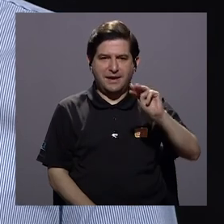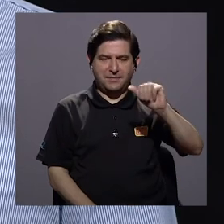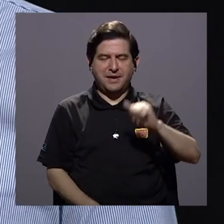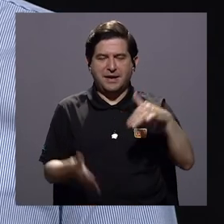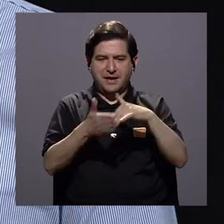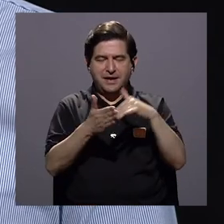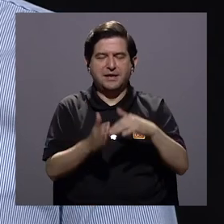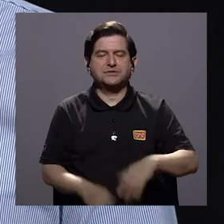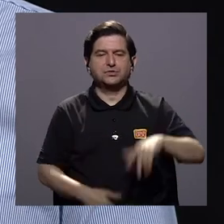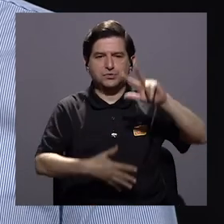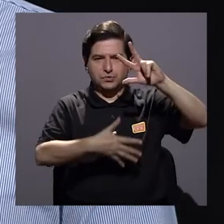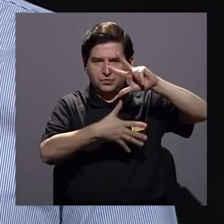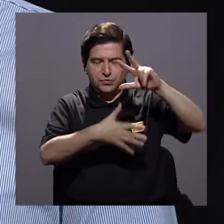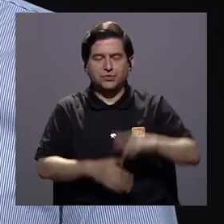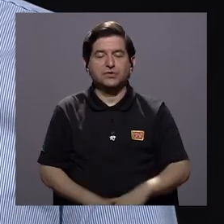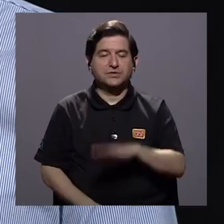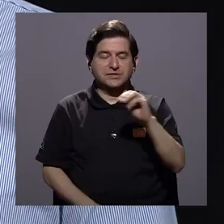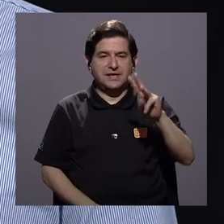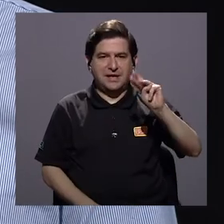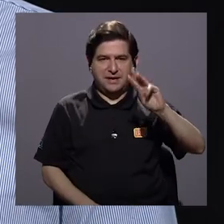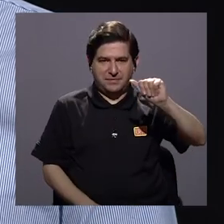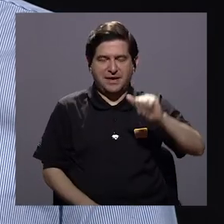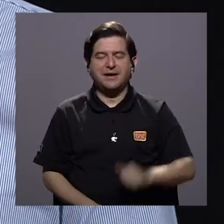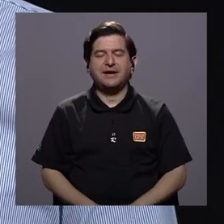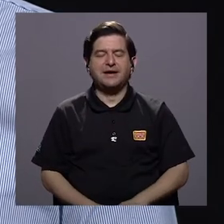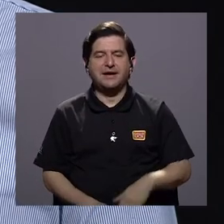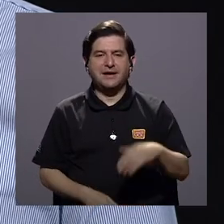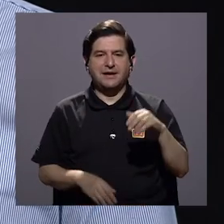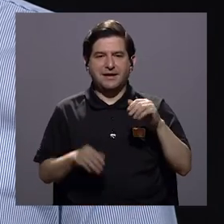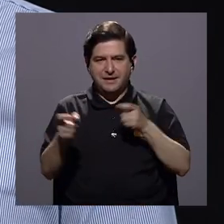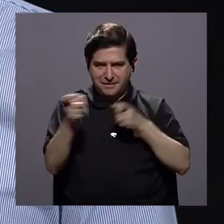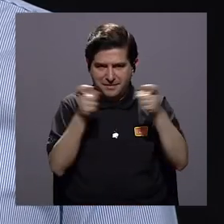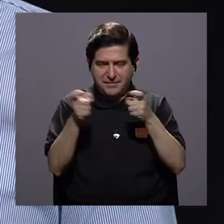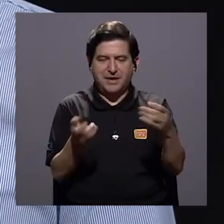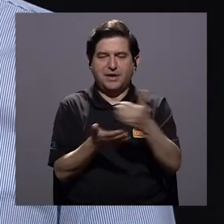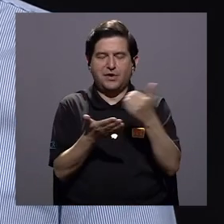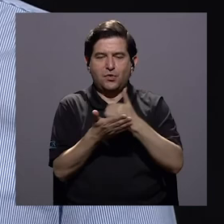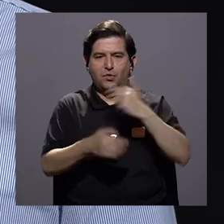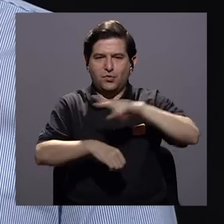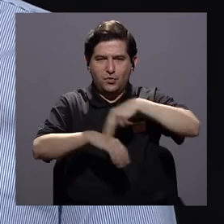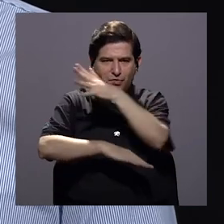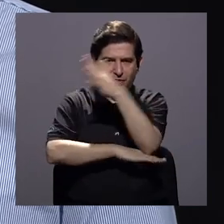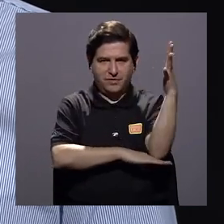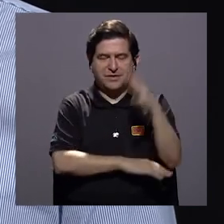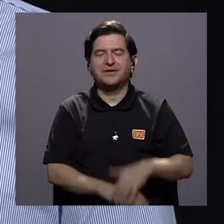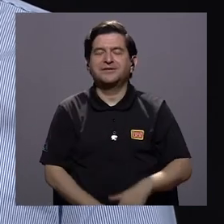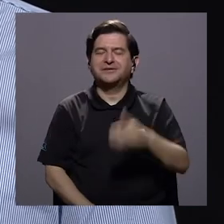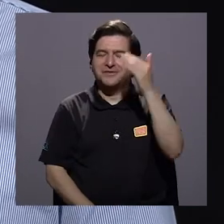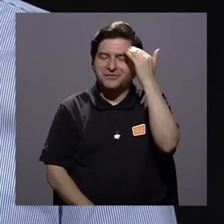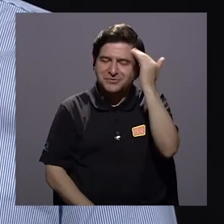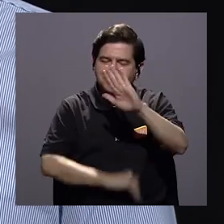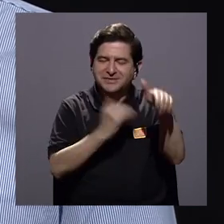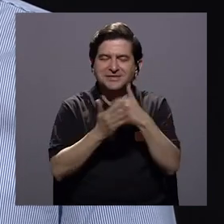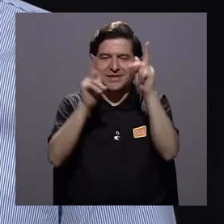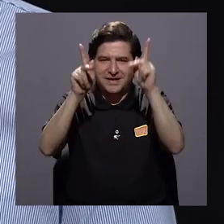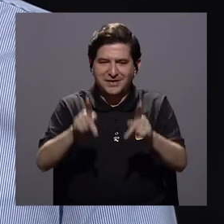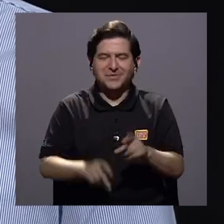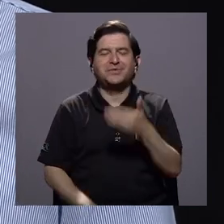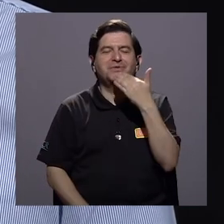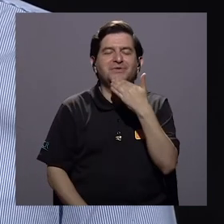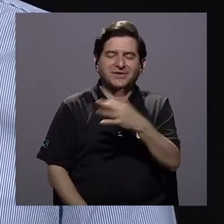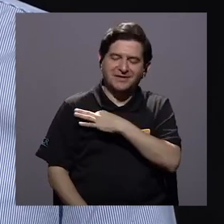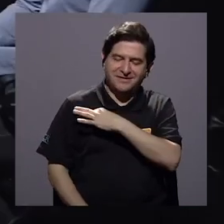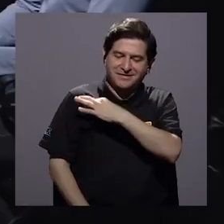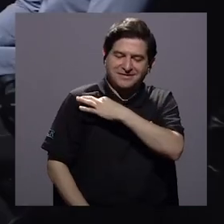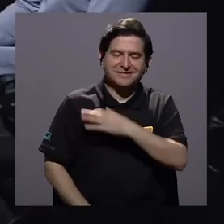estudios latinoamericanos y máster en manejo de los recursos naturales. ¿Cómo está, don Leonardo? ¿Qué tal? Un saludo a todas las personas que nos acompañan. Muchísimas gracias